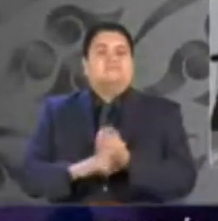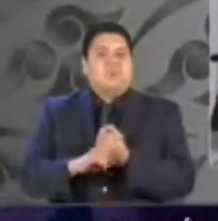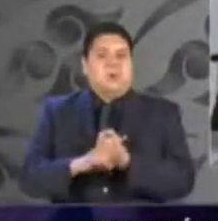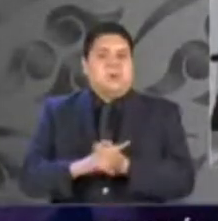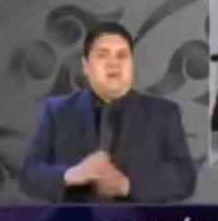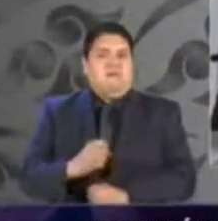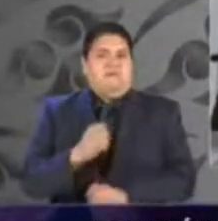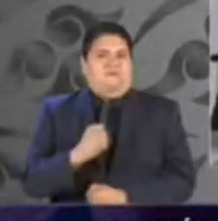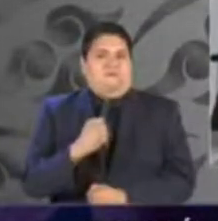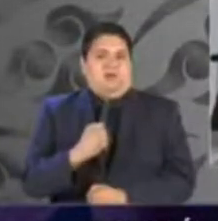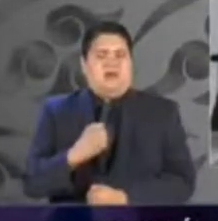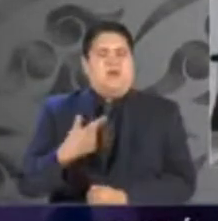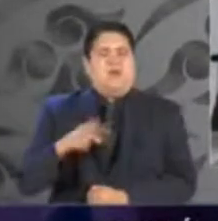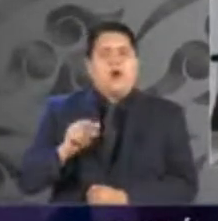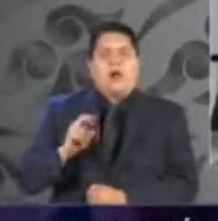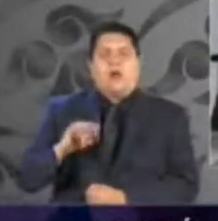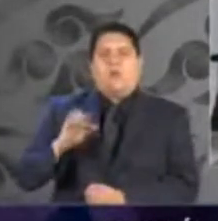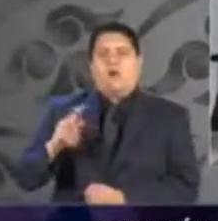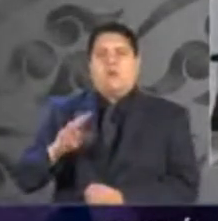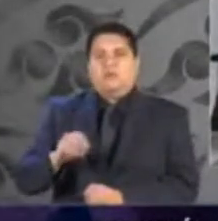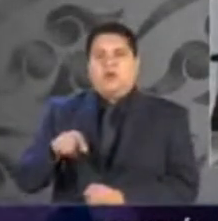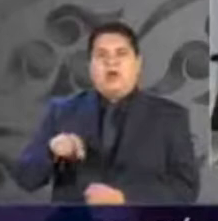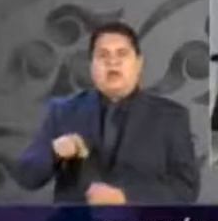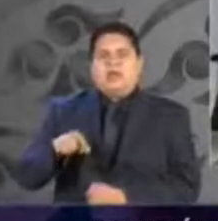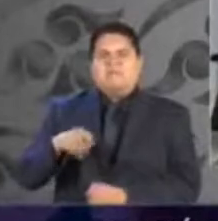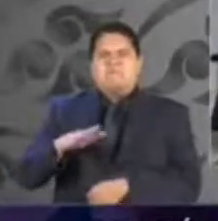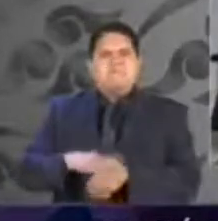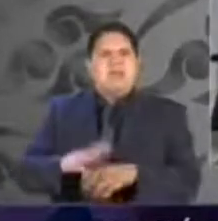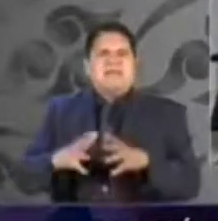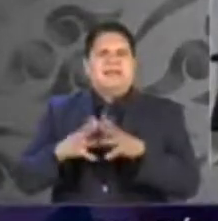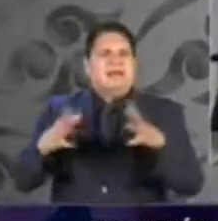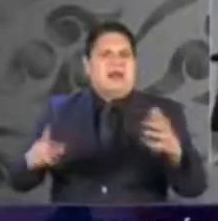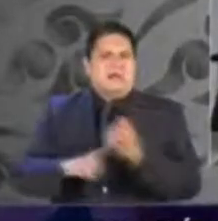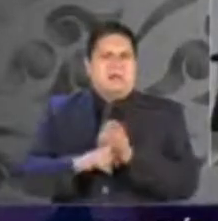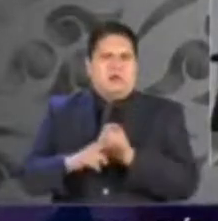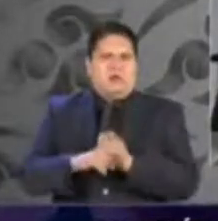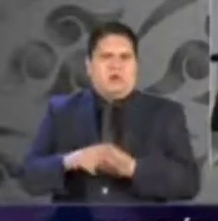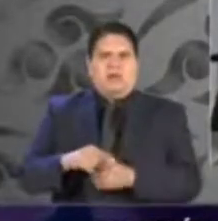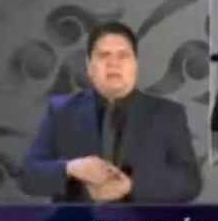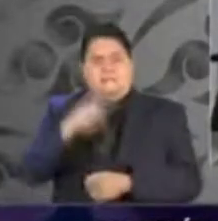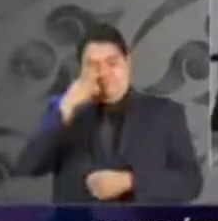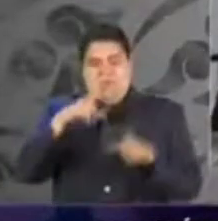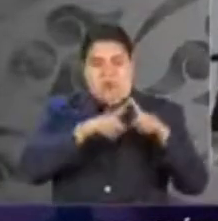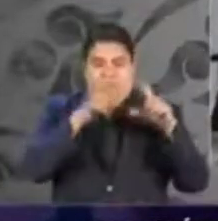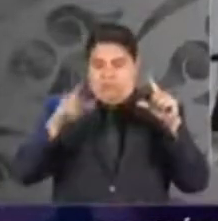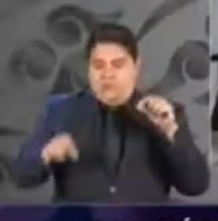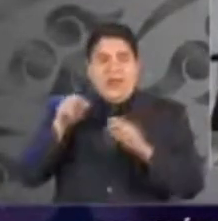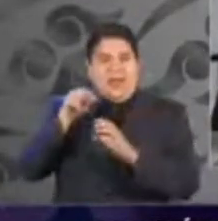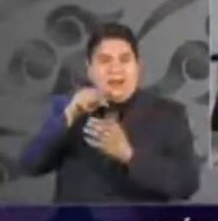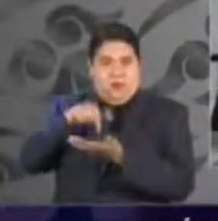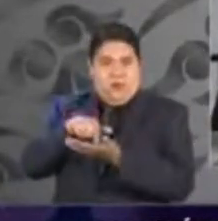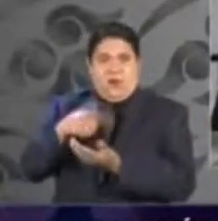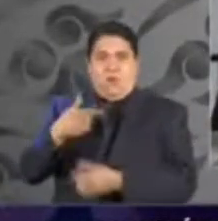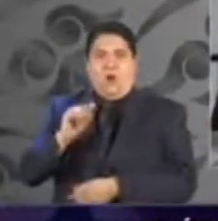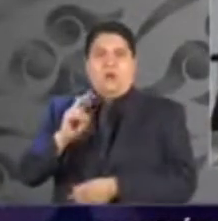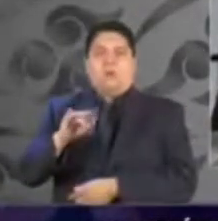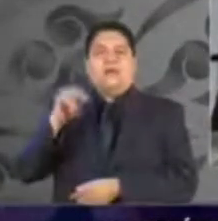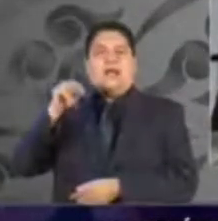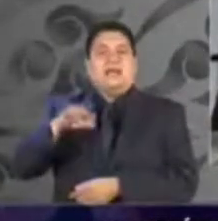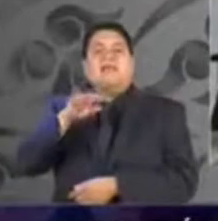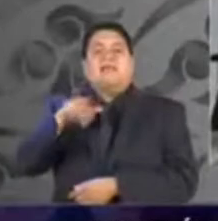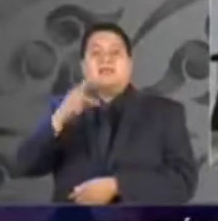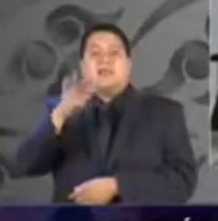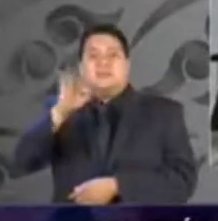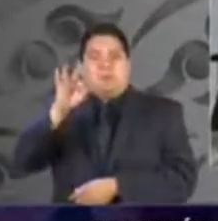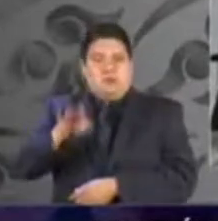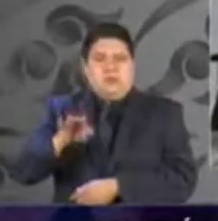desbordando. En Guanajuato se comete el trece por ciento de los homicidios dolosos de todo el país. Hay mil